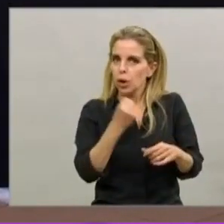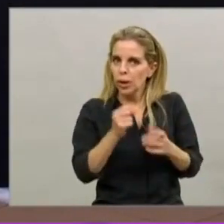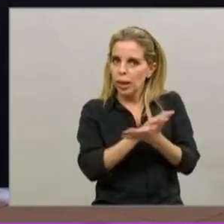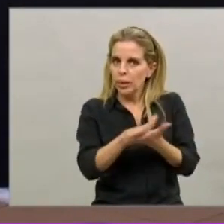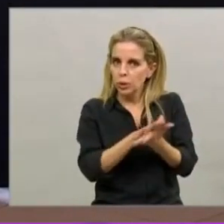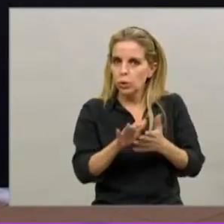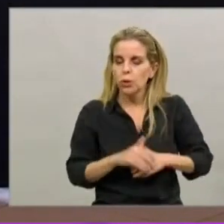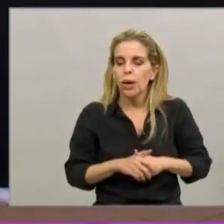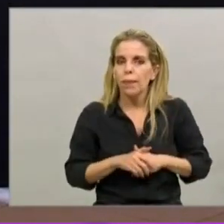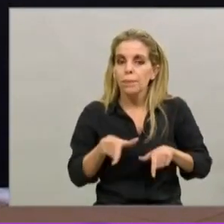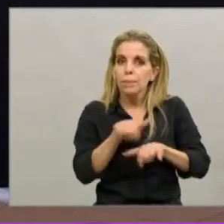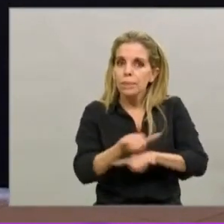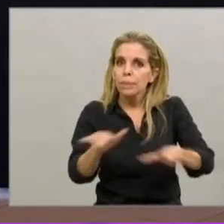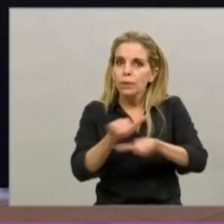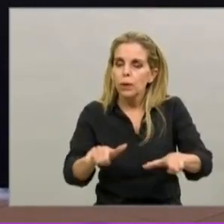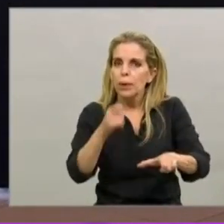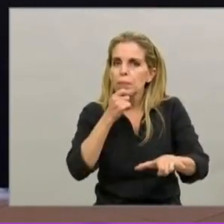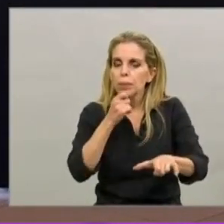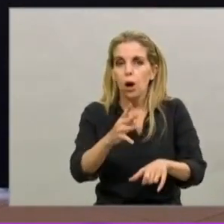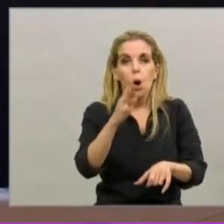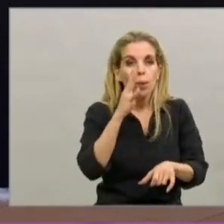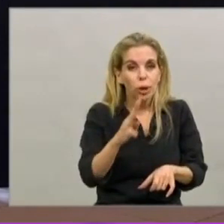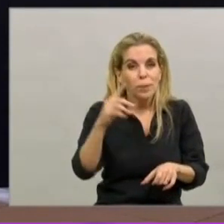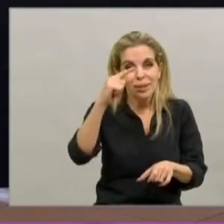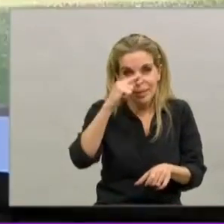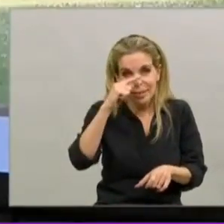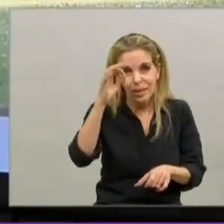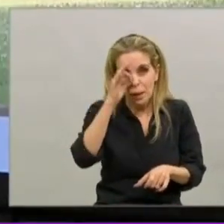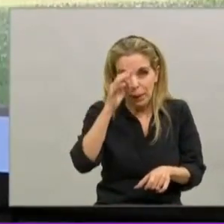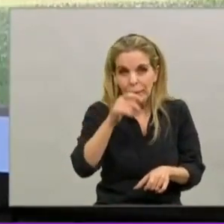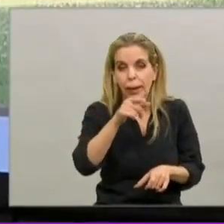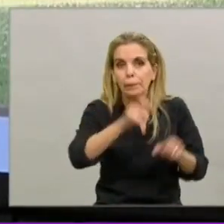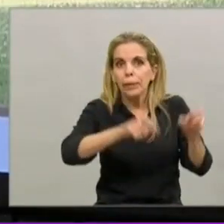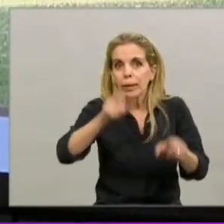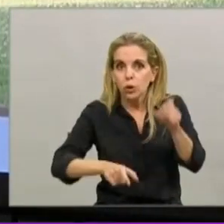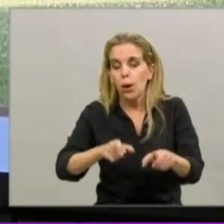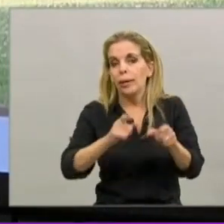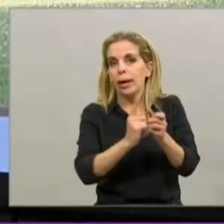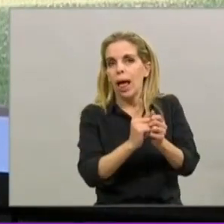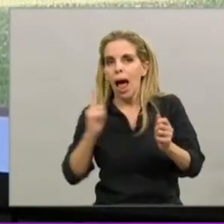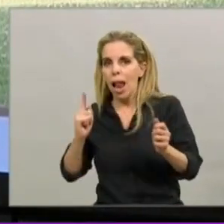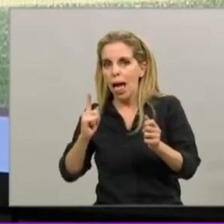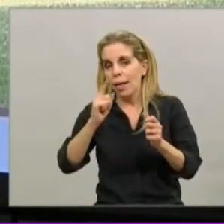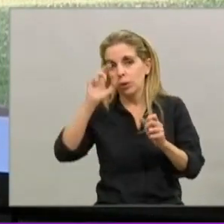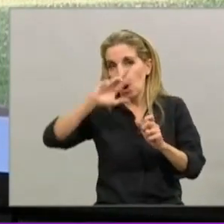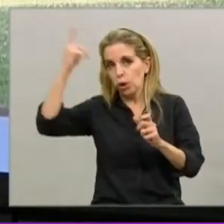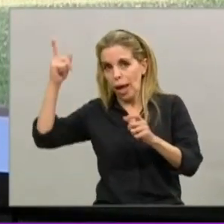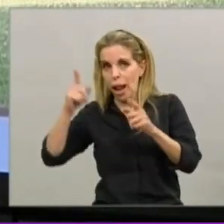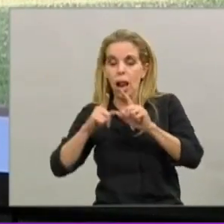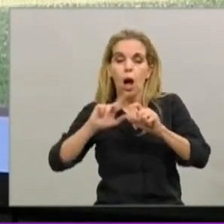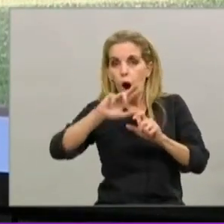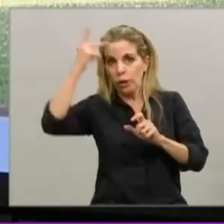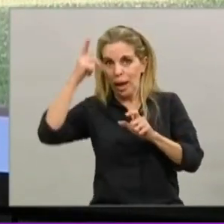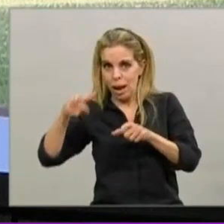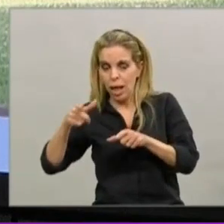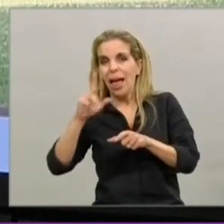Siguiendo con los datos, tenemos 4.724 personas entre aisladas e internadas, de ellas 3.500 en hoteles,